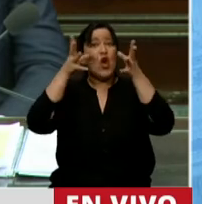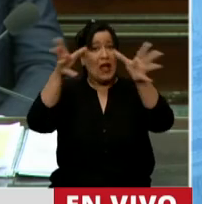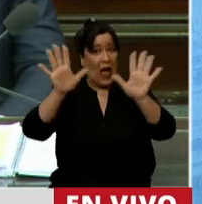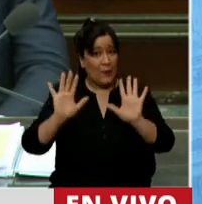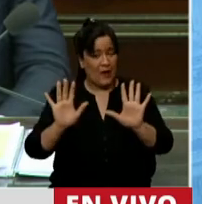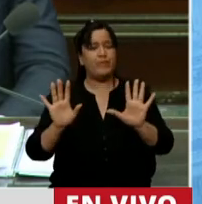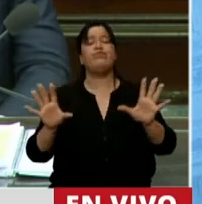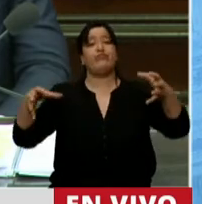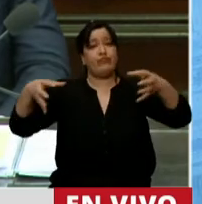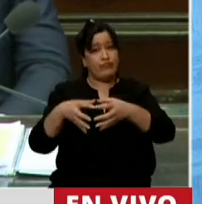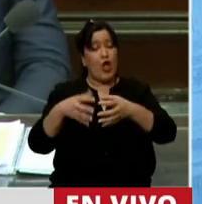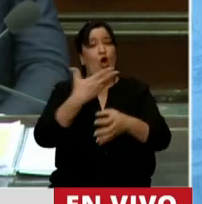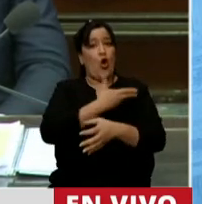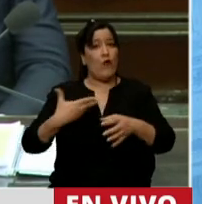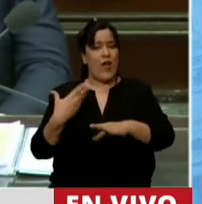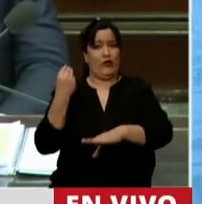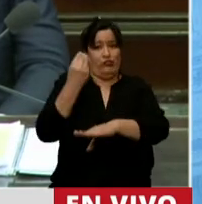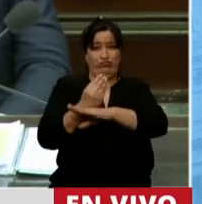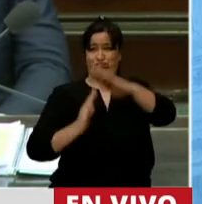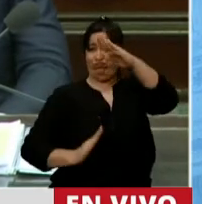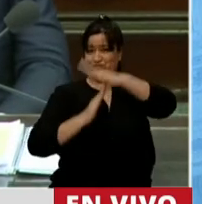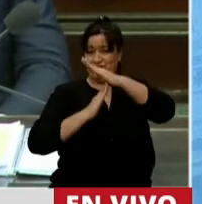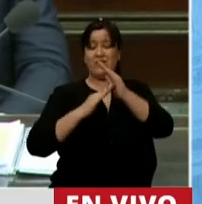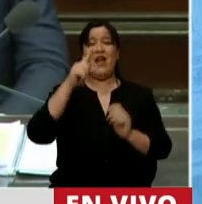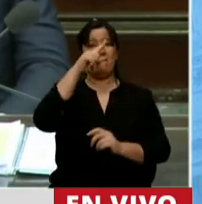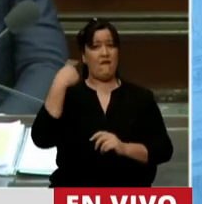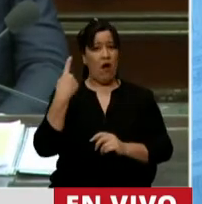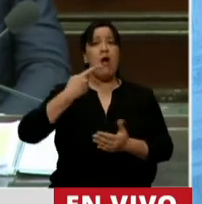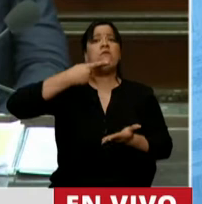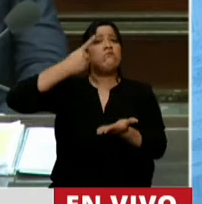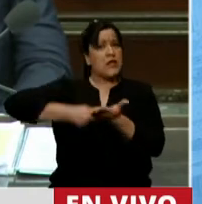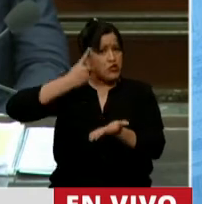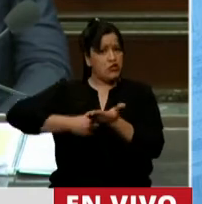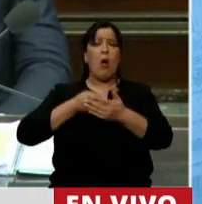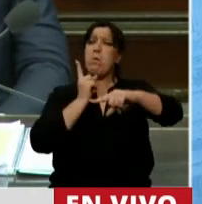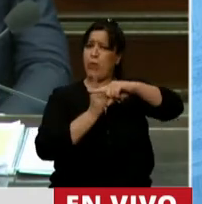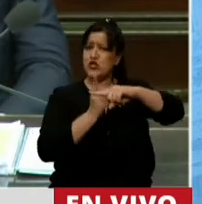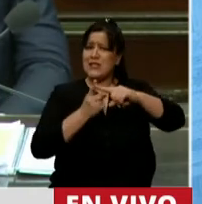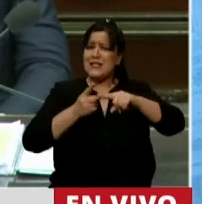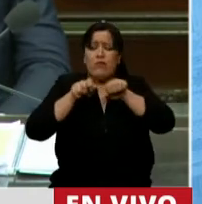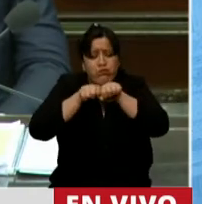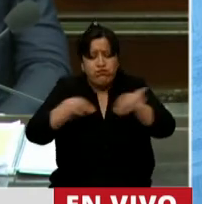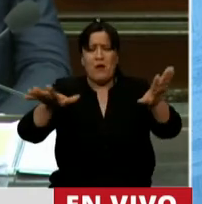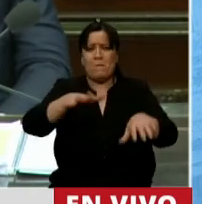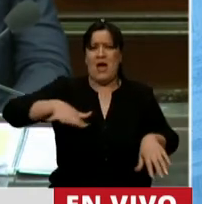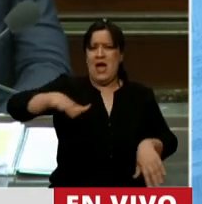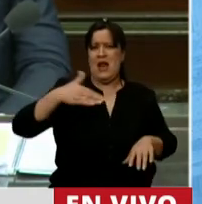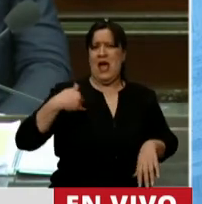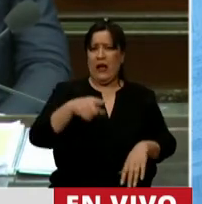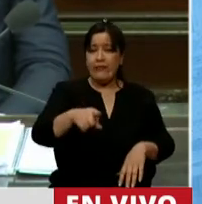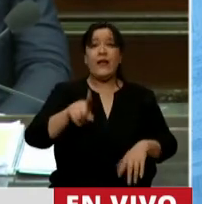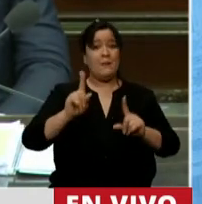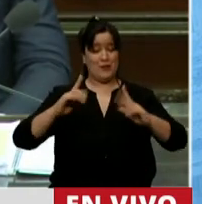encabezado por Alberto Fernández tomó un conjunto de medidas positivas para todo el pueblo argentino. El